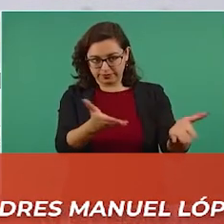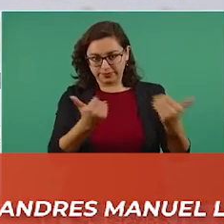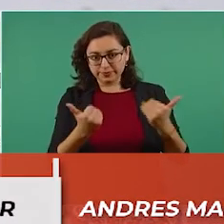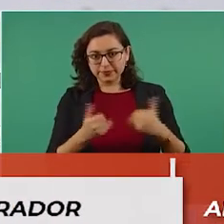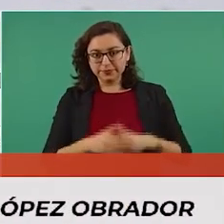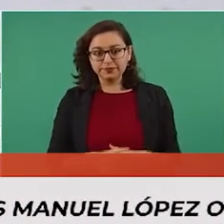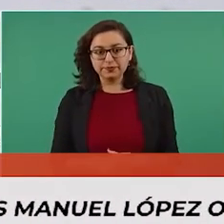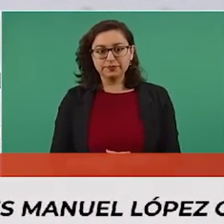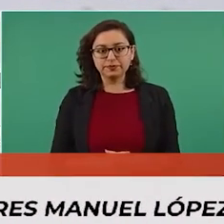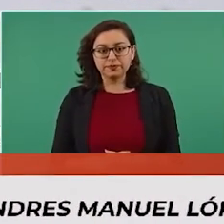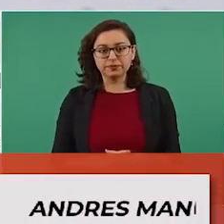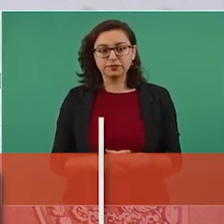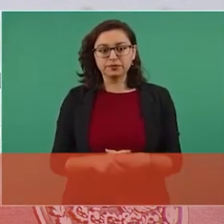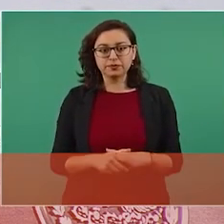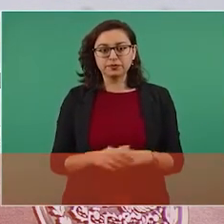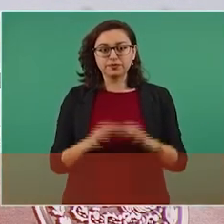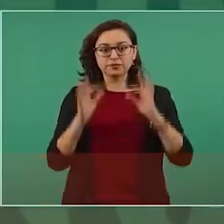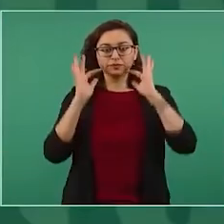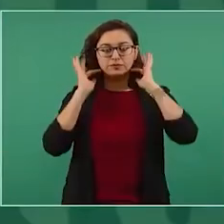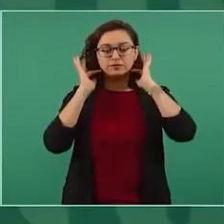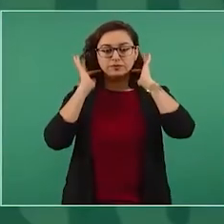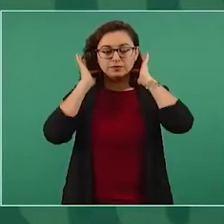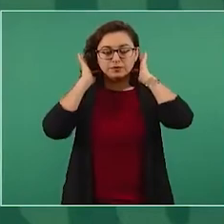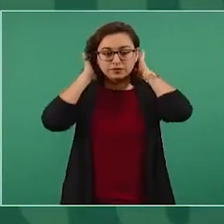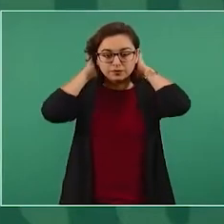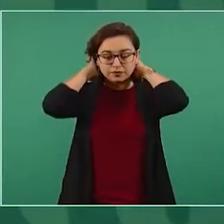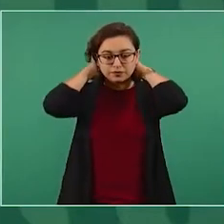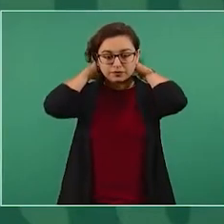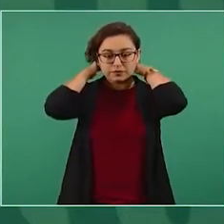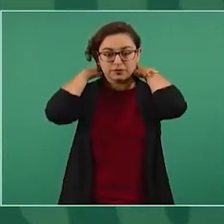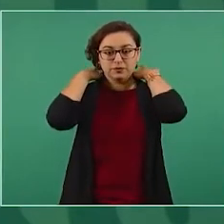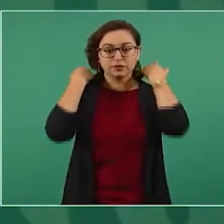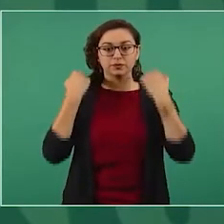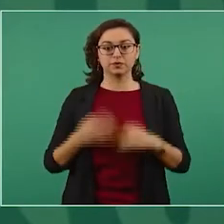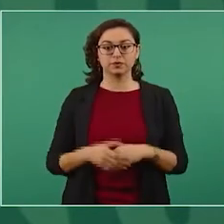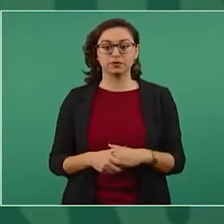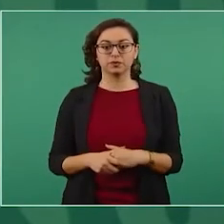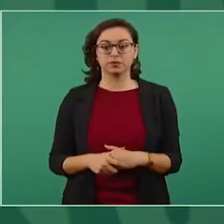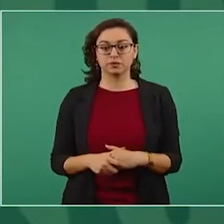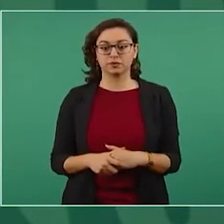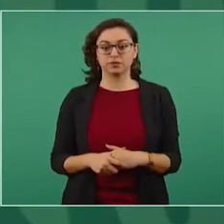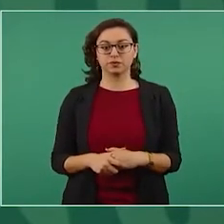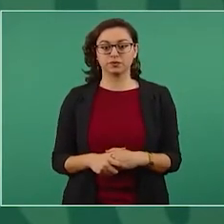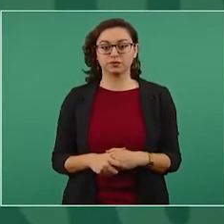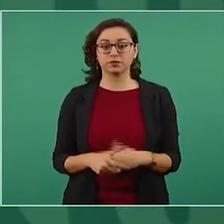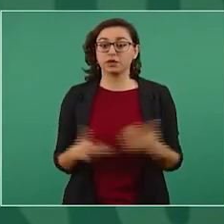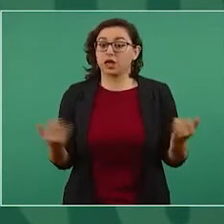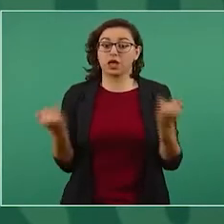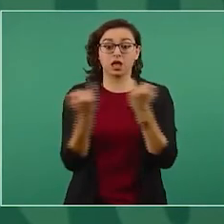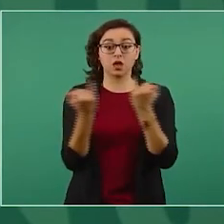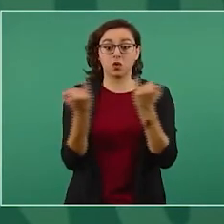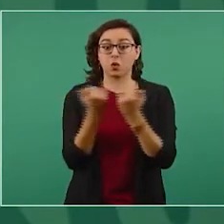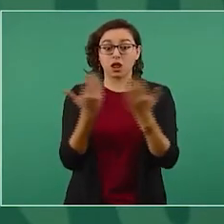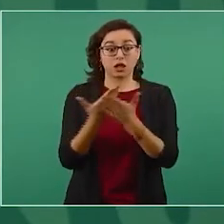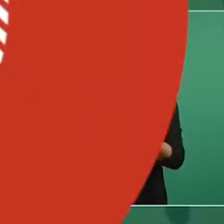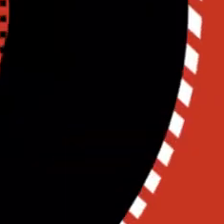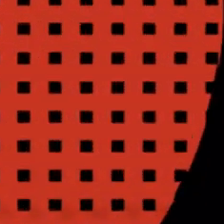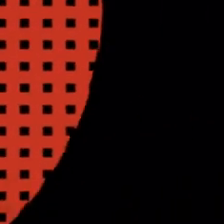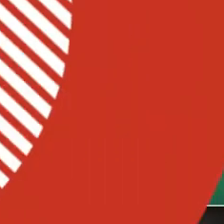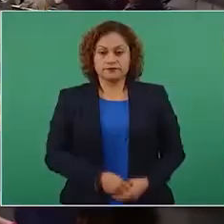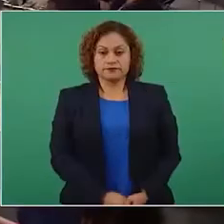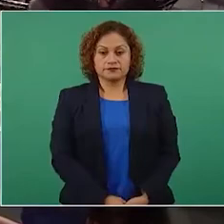voy a hacer lo mismo que hice cuando lo del general sin fuegos